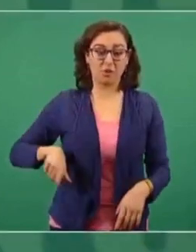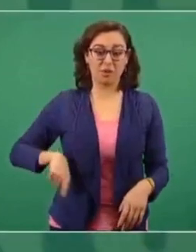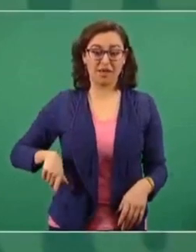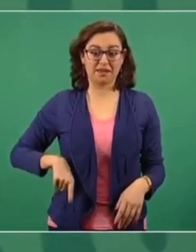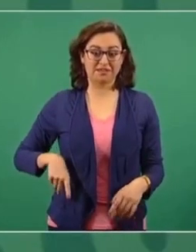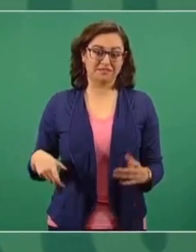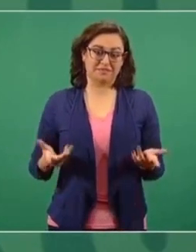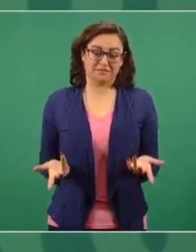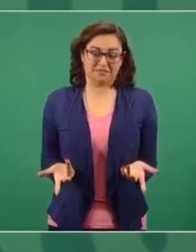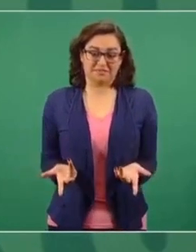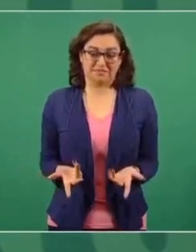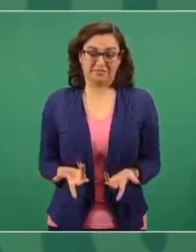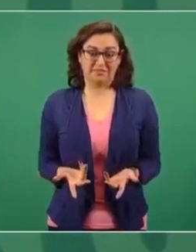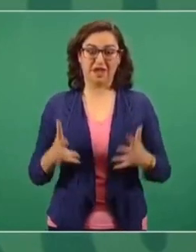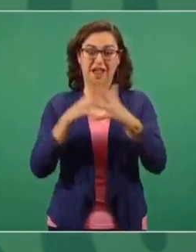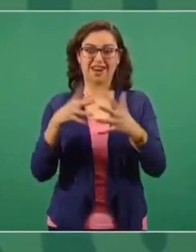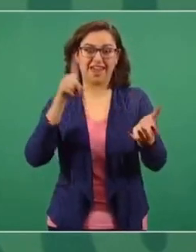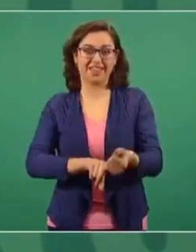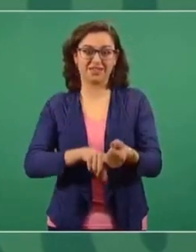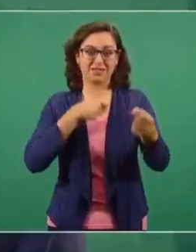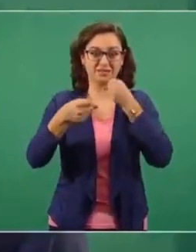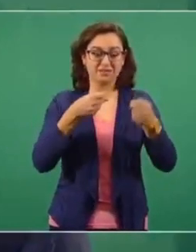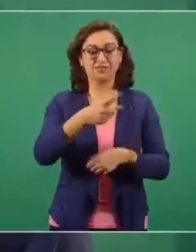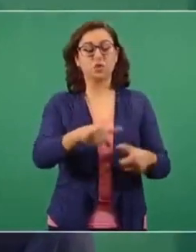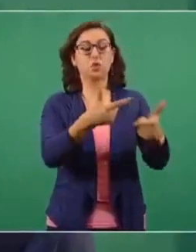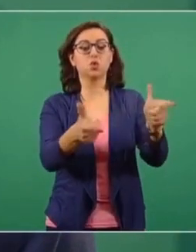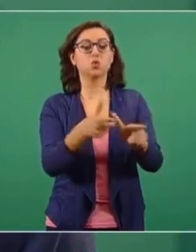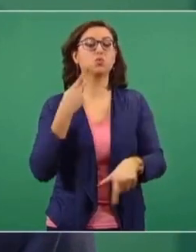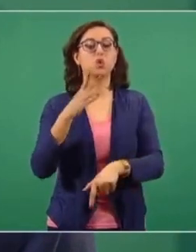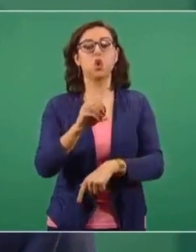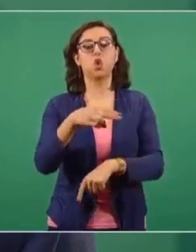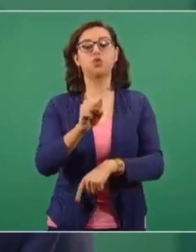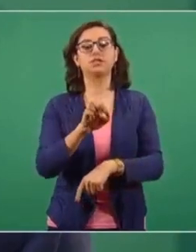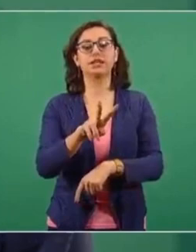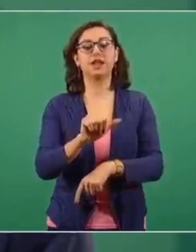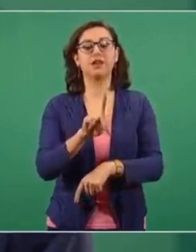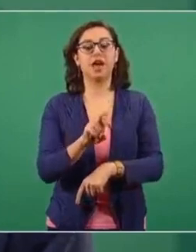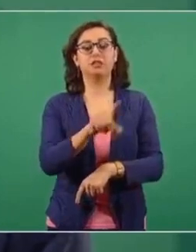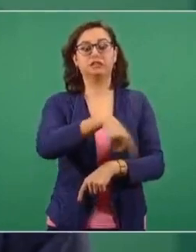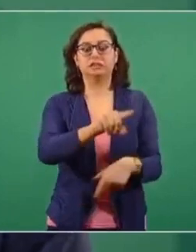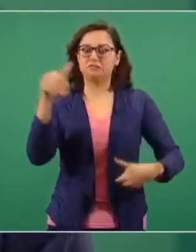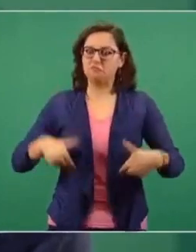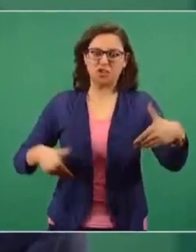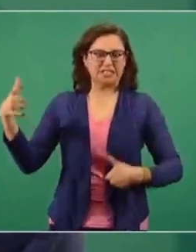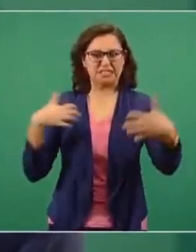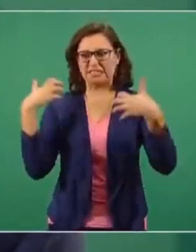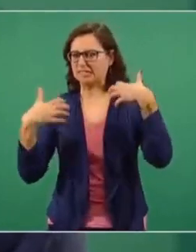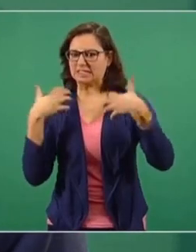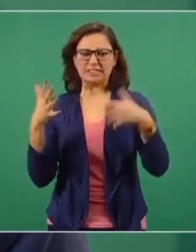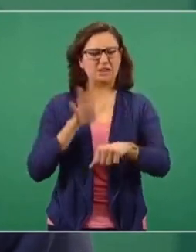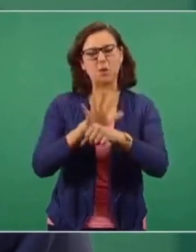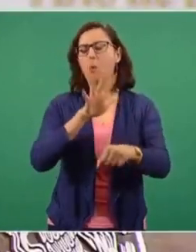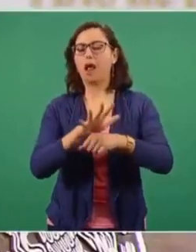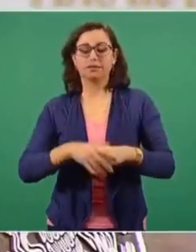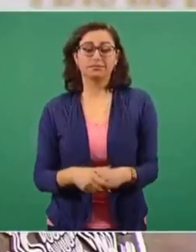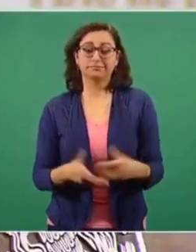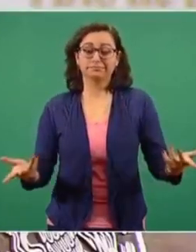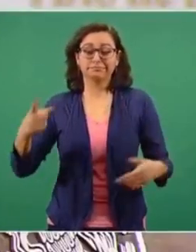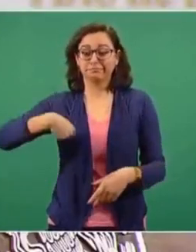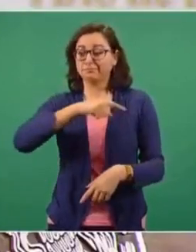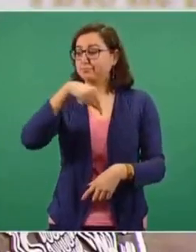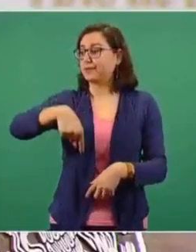¿Qué les molesta más a los del Partido Conservador? El que podemos informar